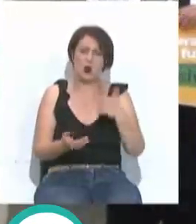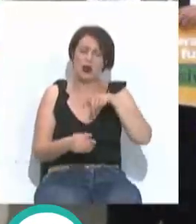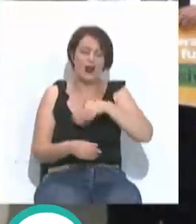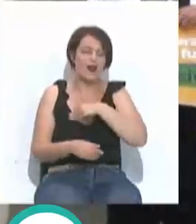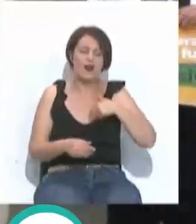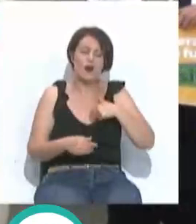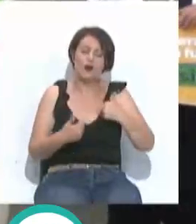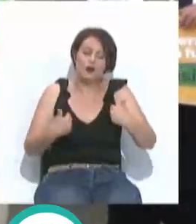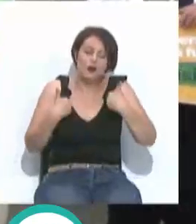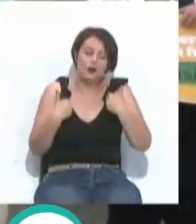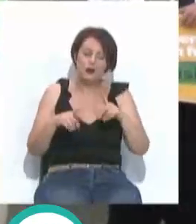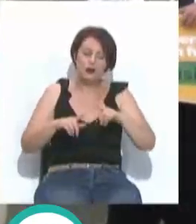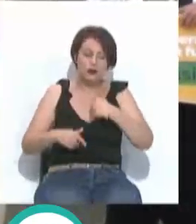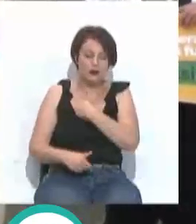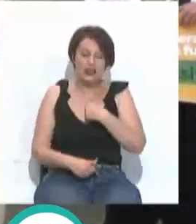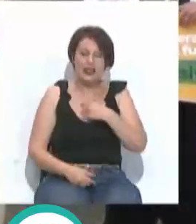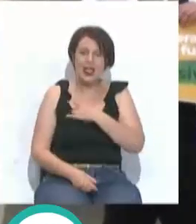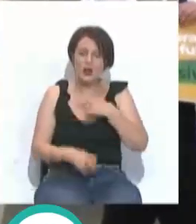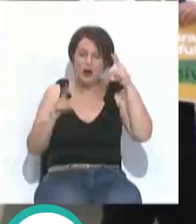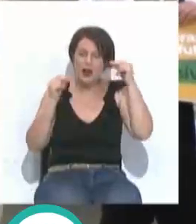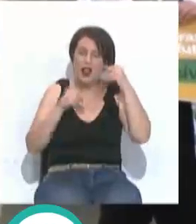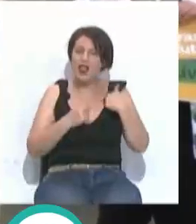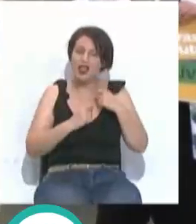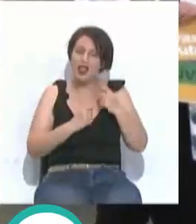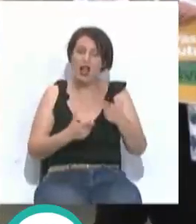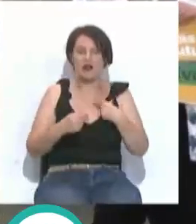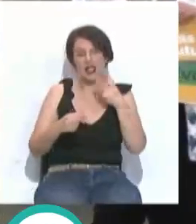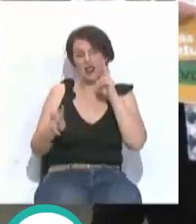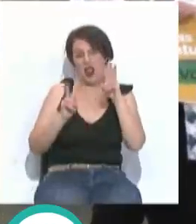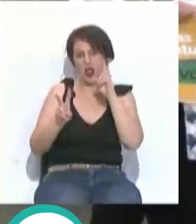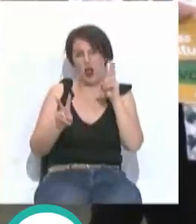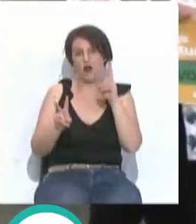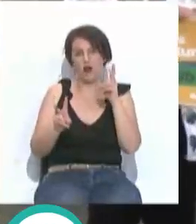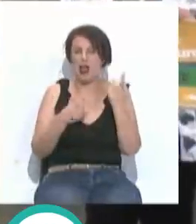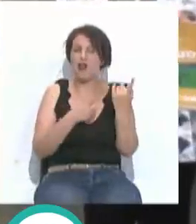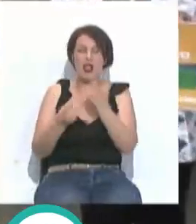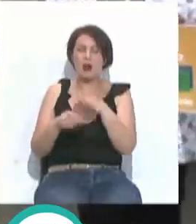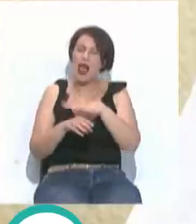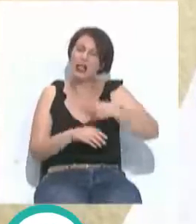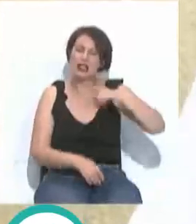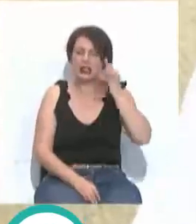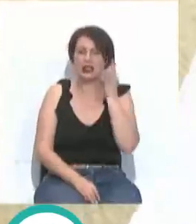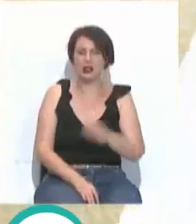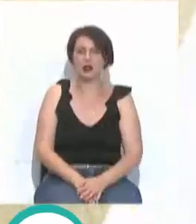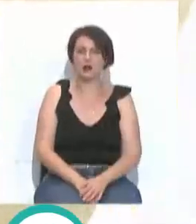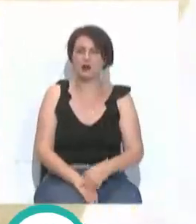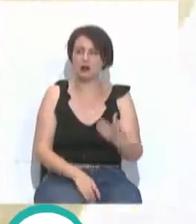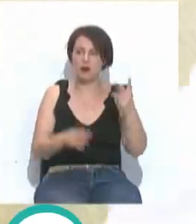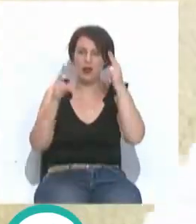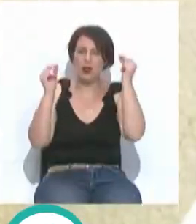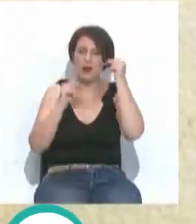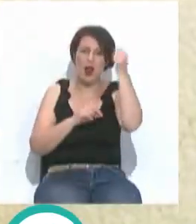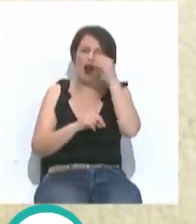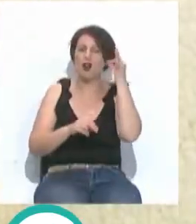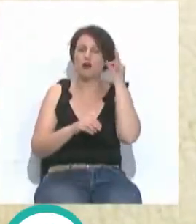lo menos como Sindicato de Enfermería, darle ese apoyo y darle esa visibilización que es necesaria para ellas. Las enfermeras y